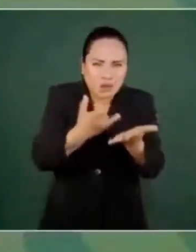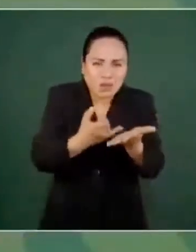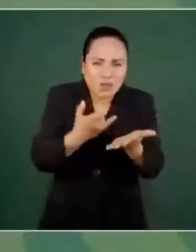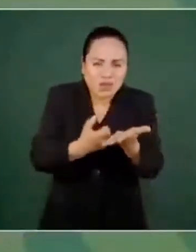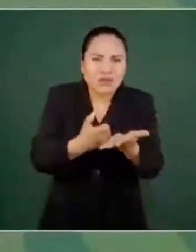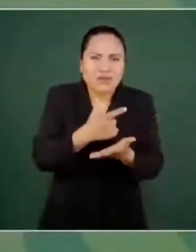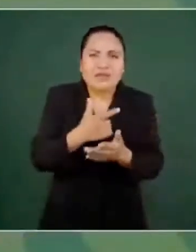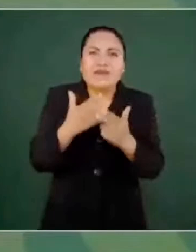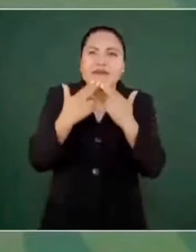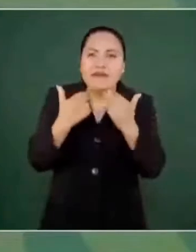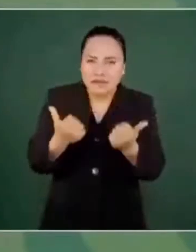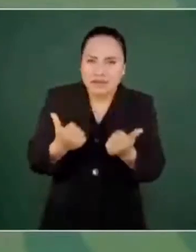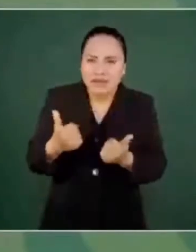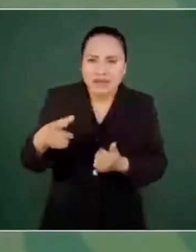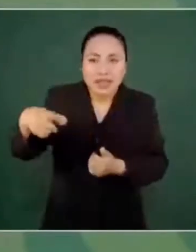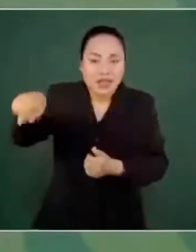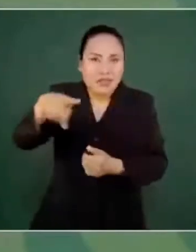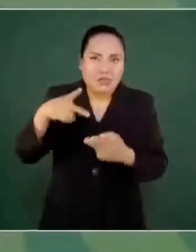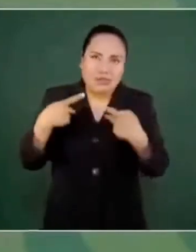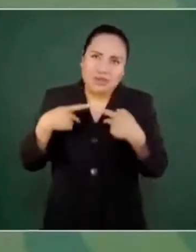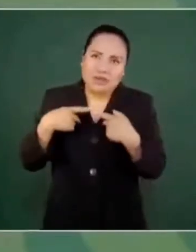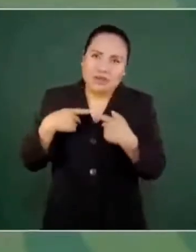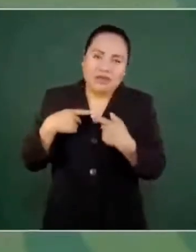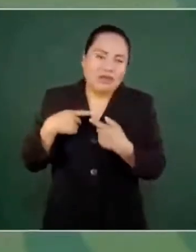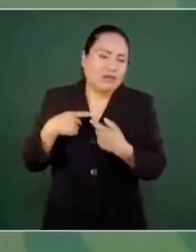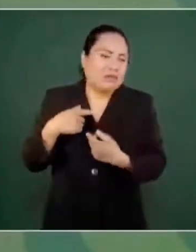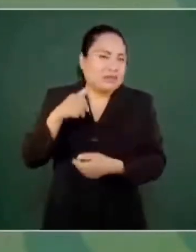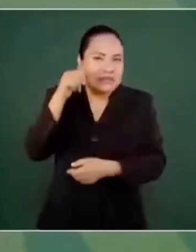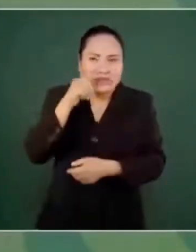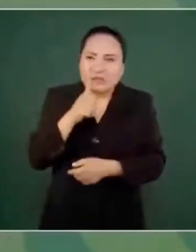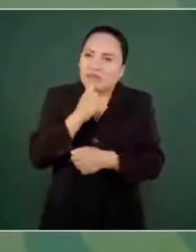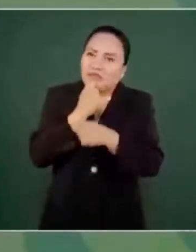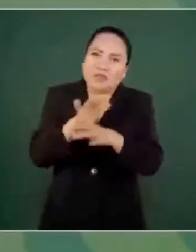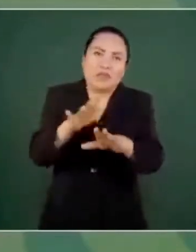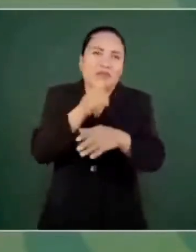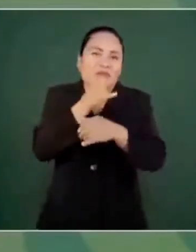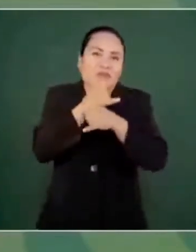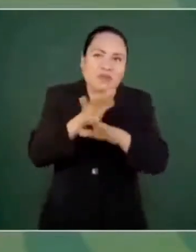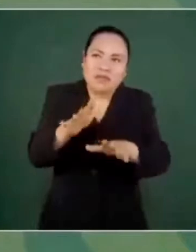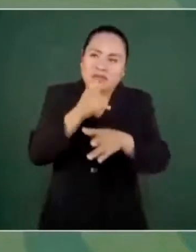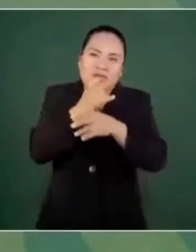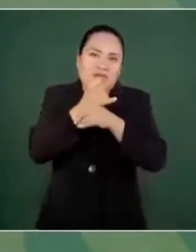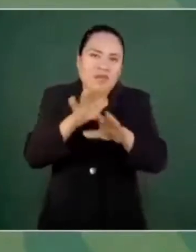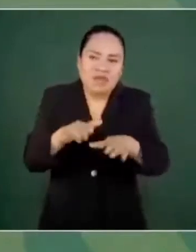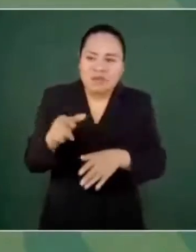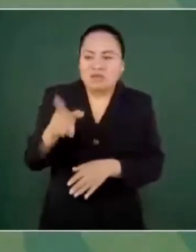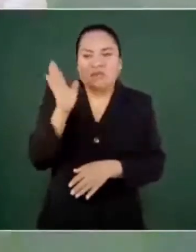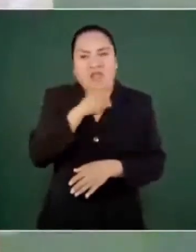todos los días en los medios. ¿Qué barbaridad?